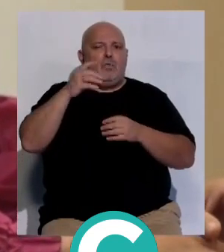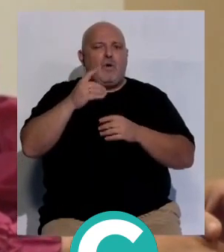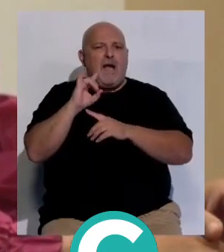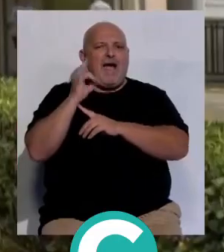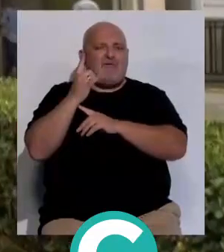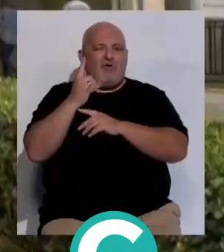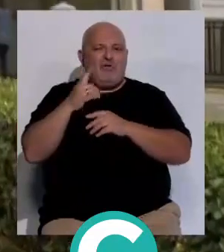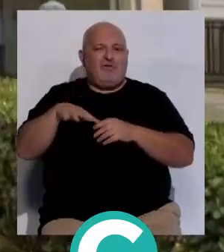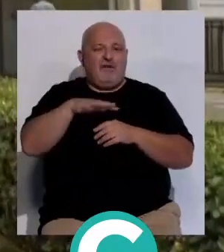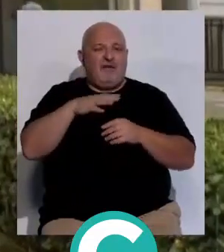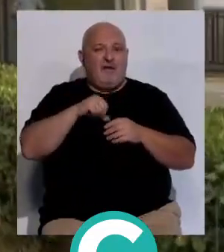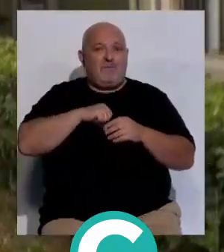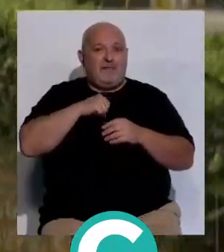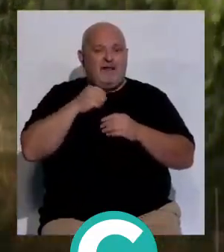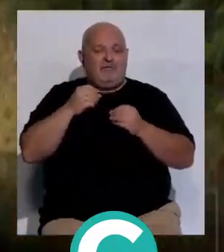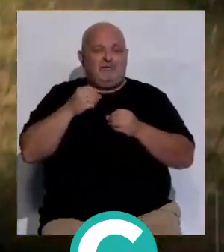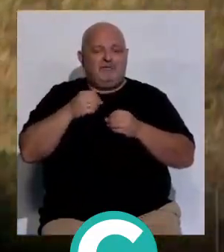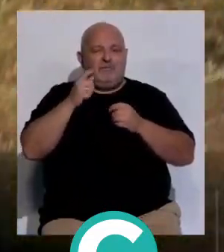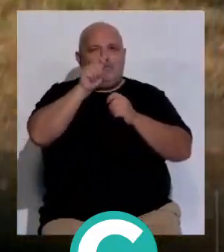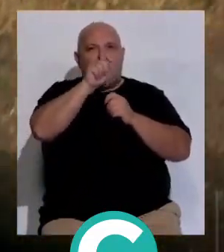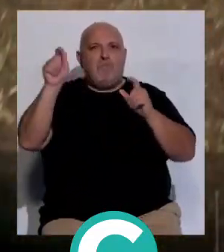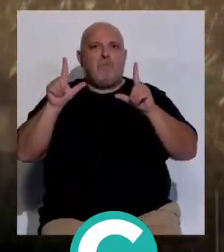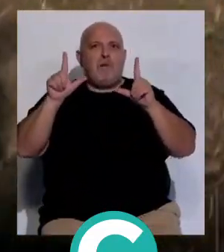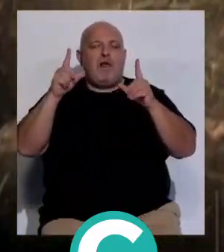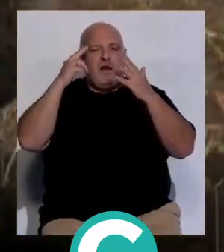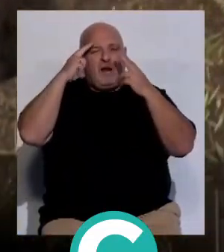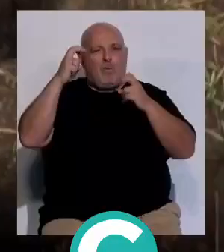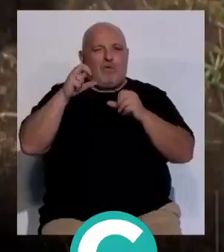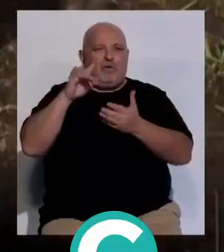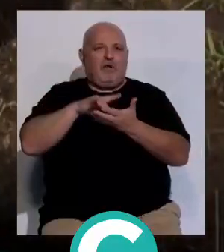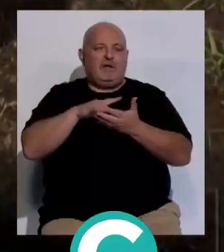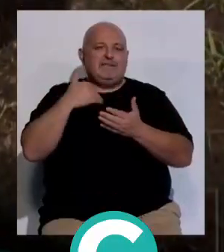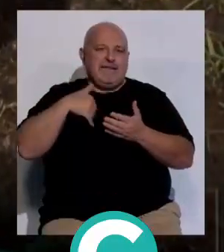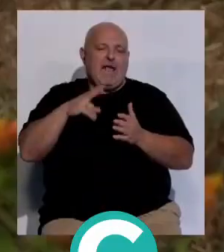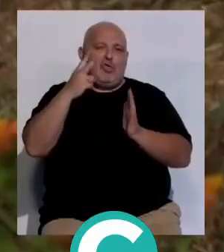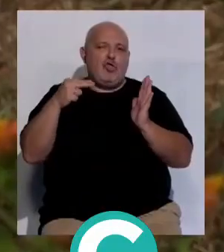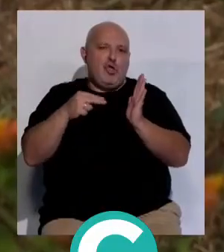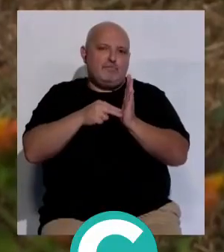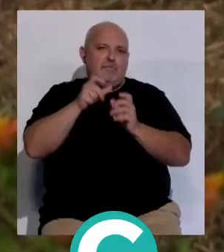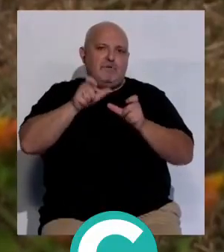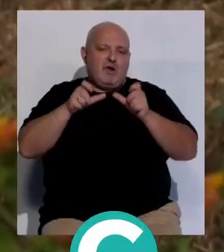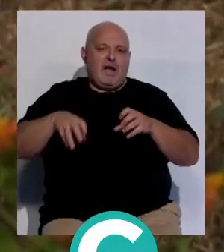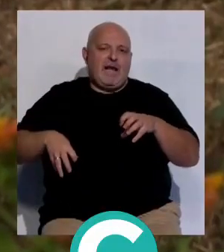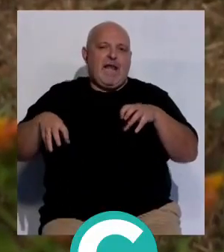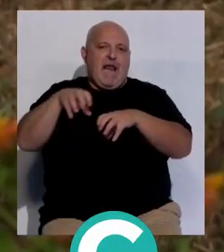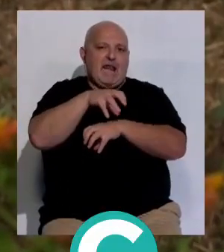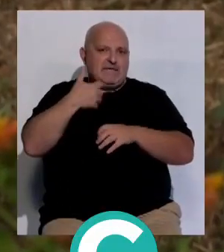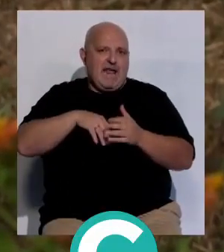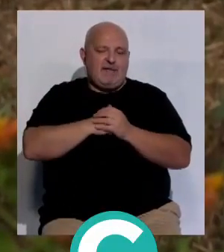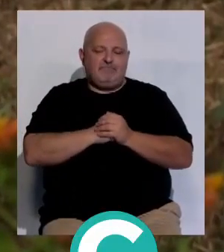de un árbol en el jardín del hospital y el descubierto de una placa en recuerdo delito de llegar a los 2.000 trasplantes renales